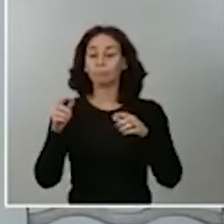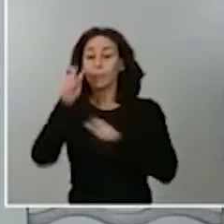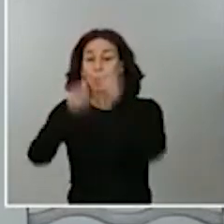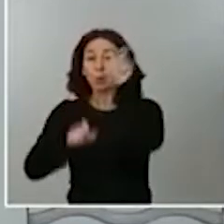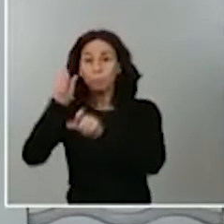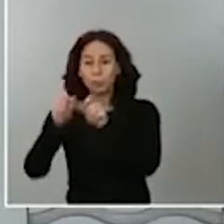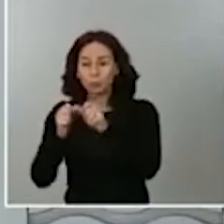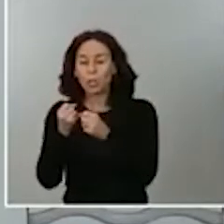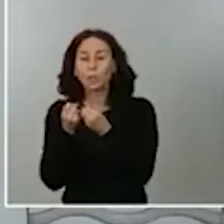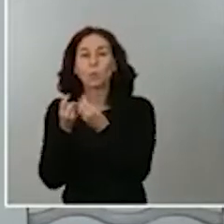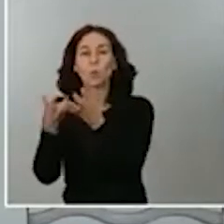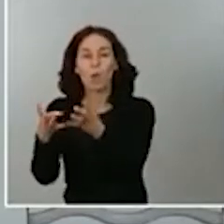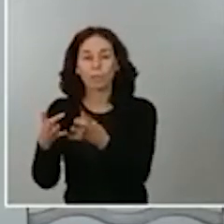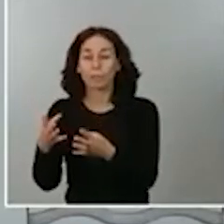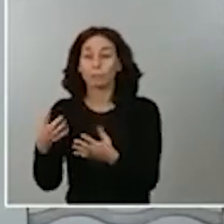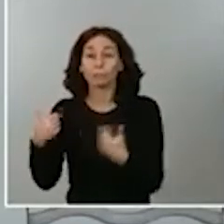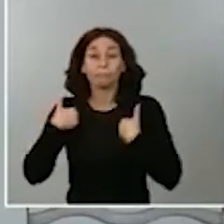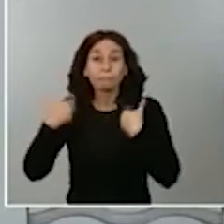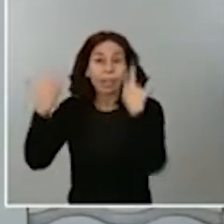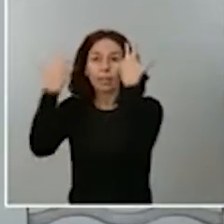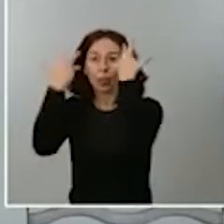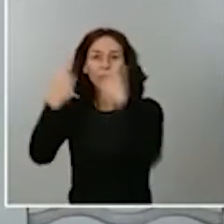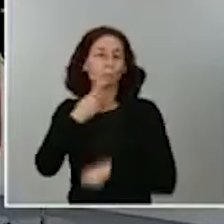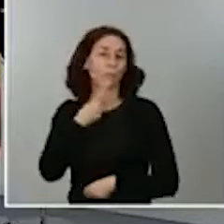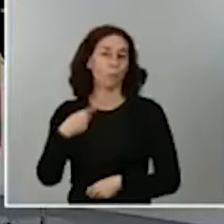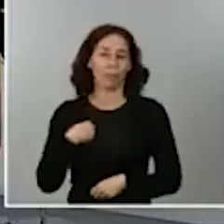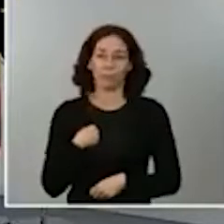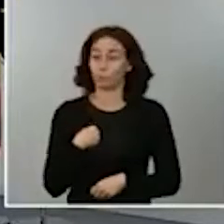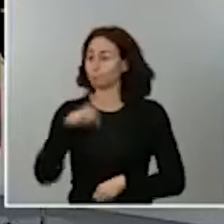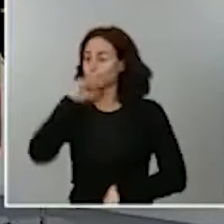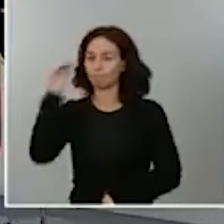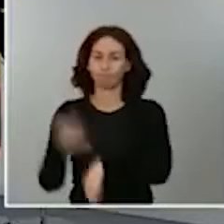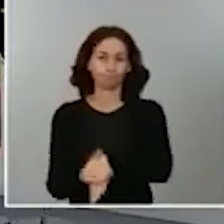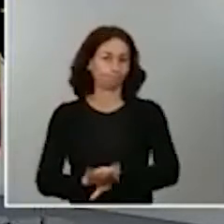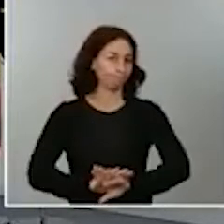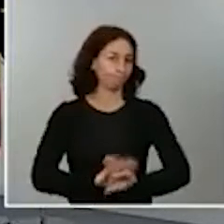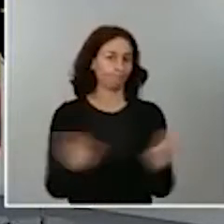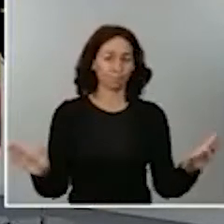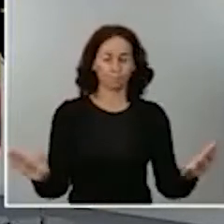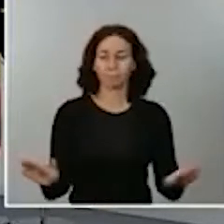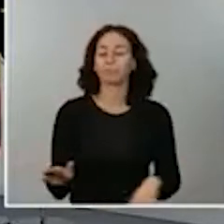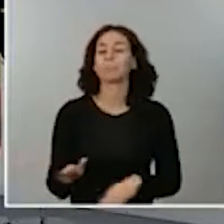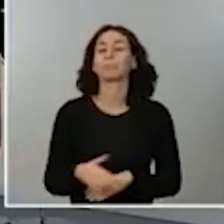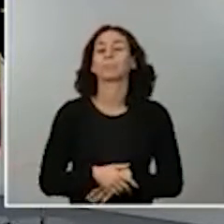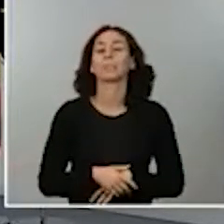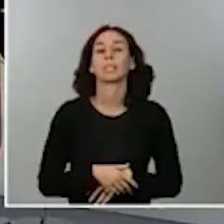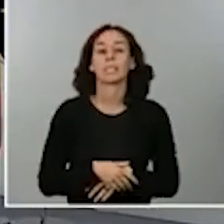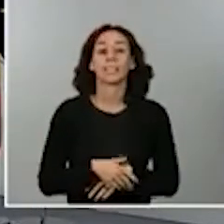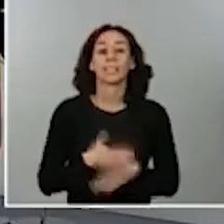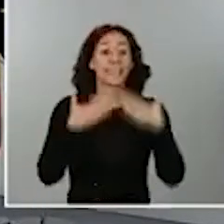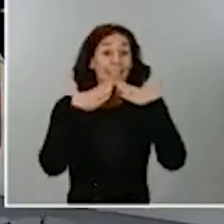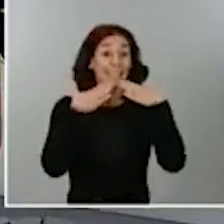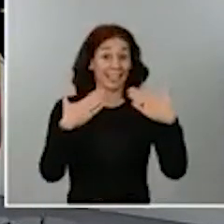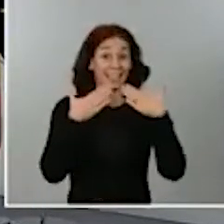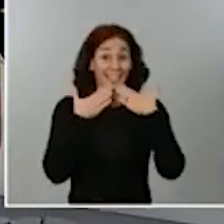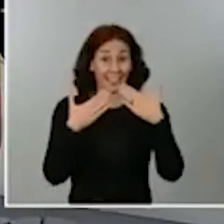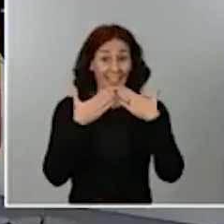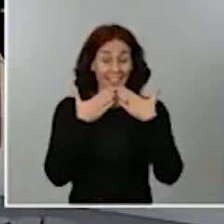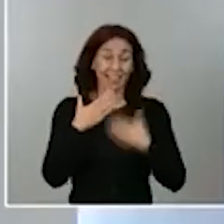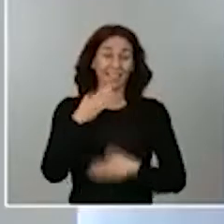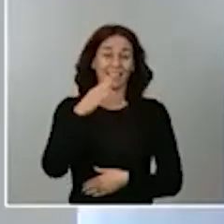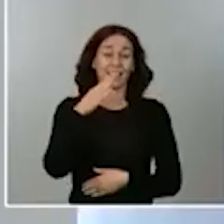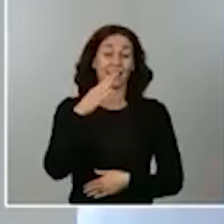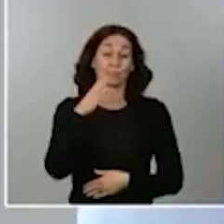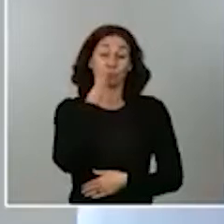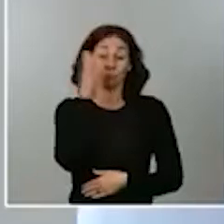los técnicos. Muchas gracias, ministro. Gracias, Eulogio, por la pregunta. Referir expresamente